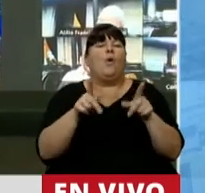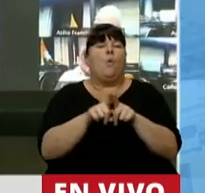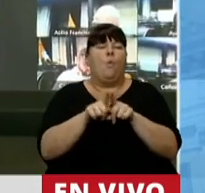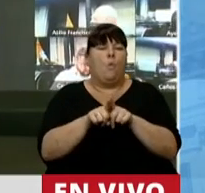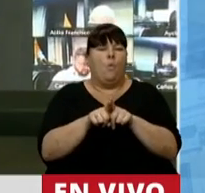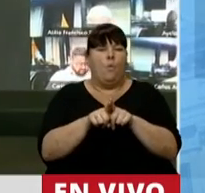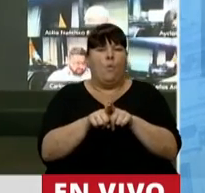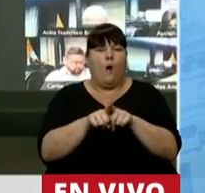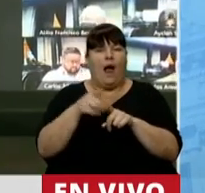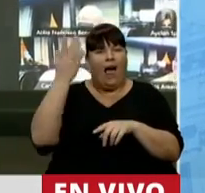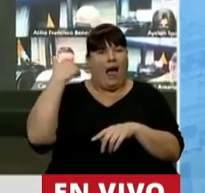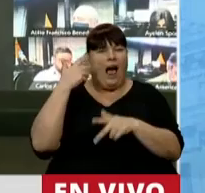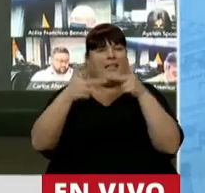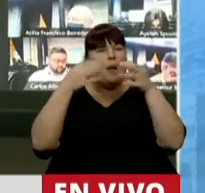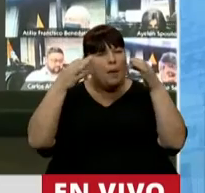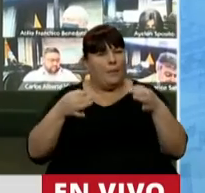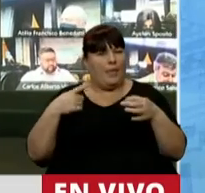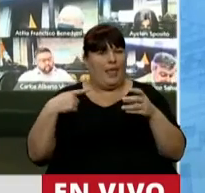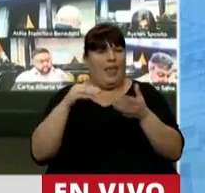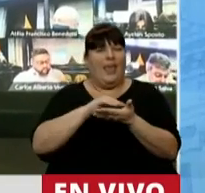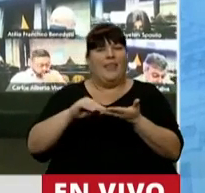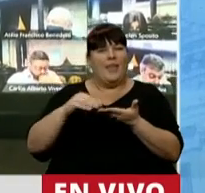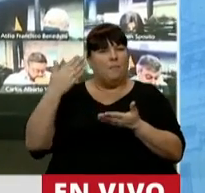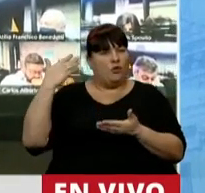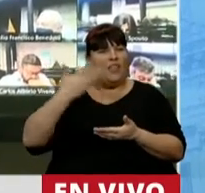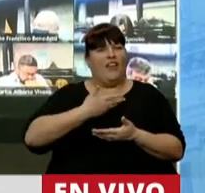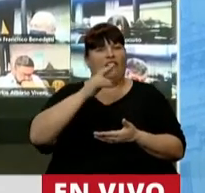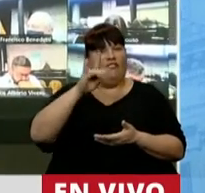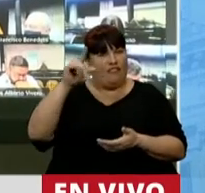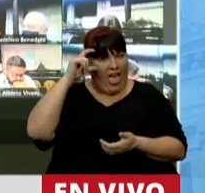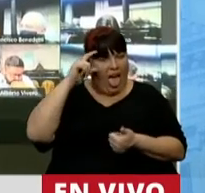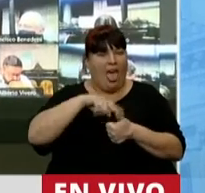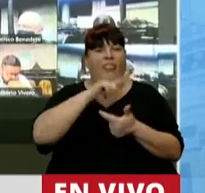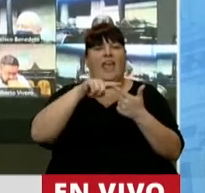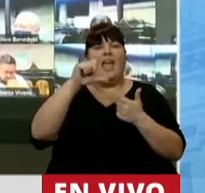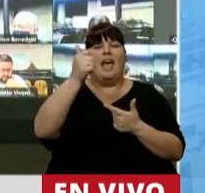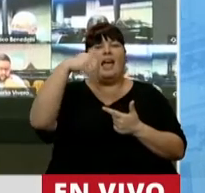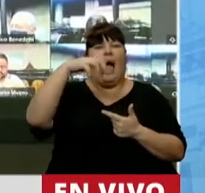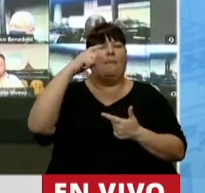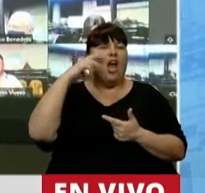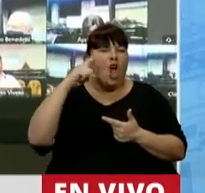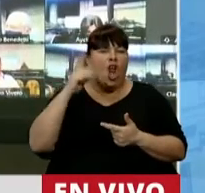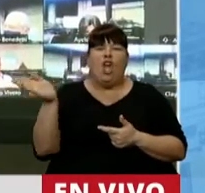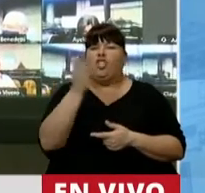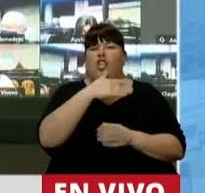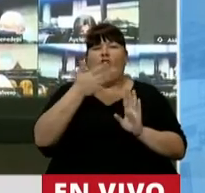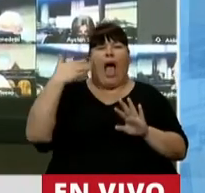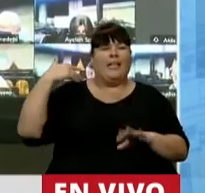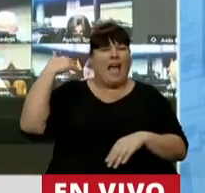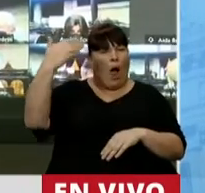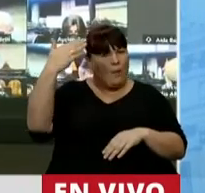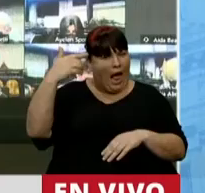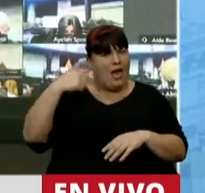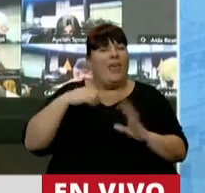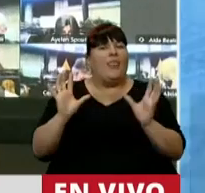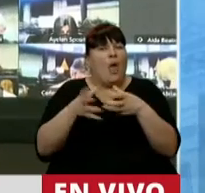expresaron muy bien las diputadas Frade y Campagnoli y todos los propinantes